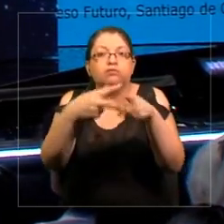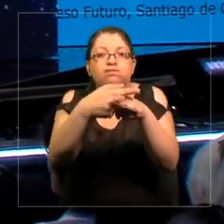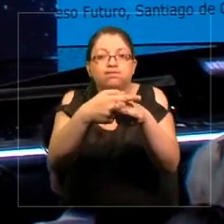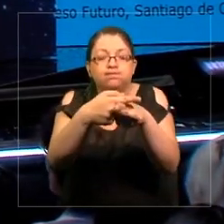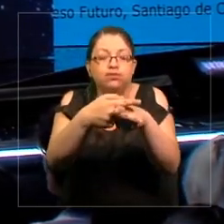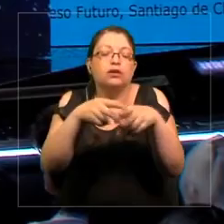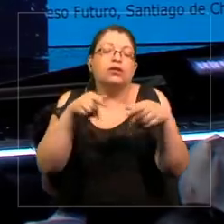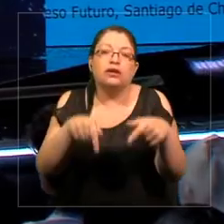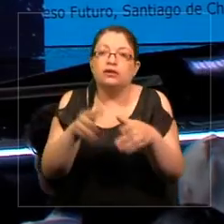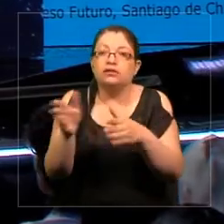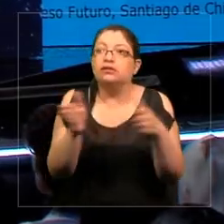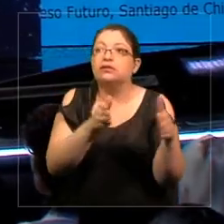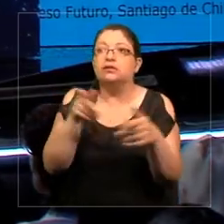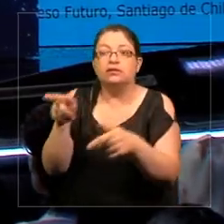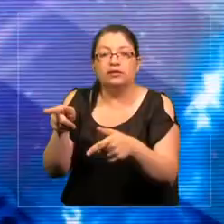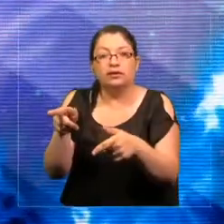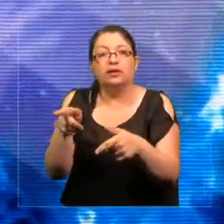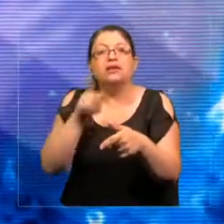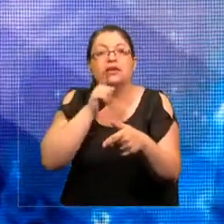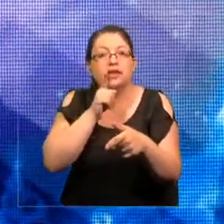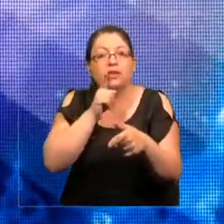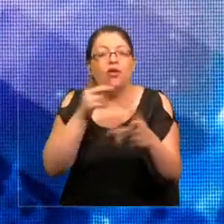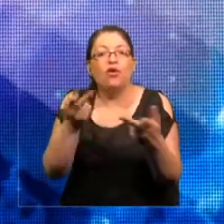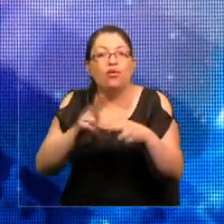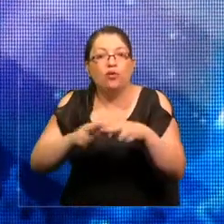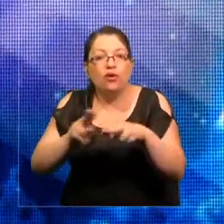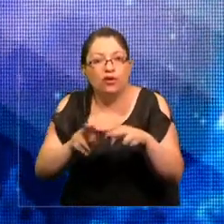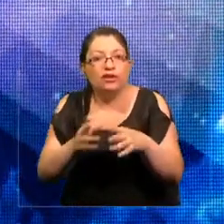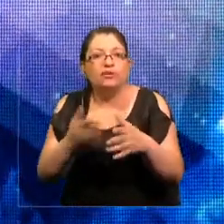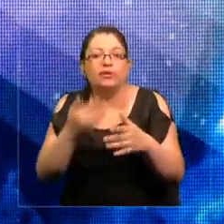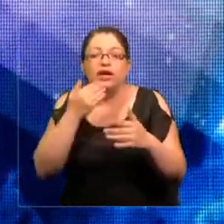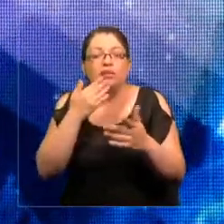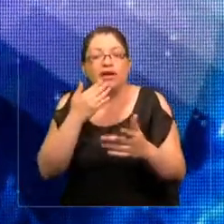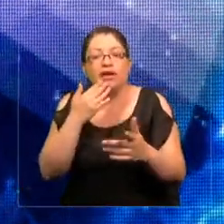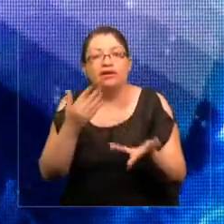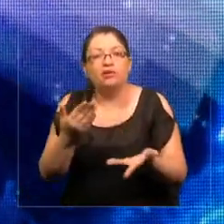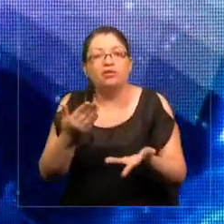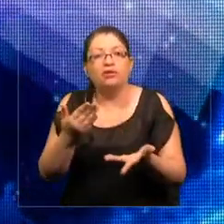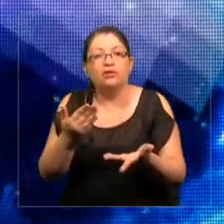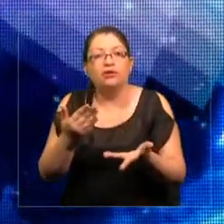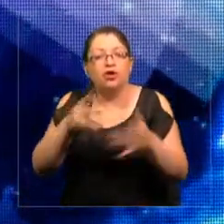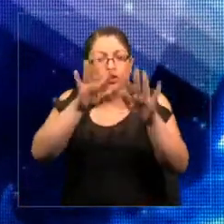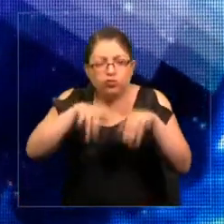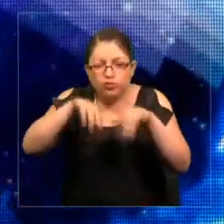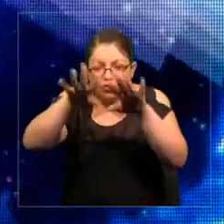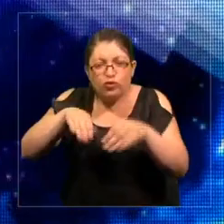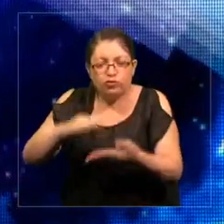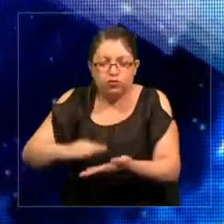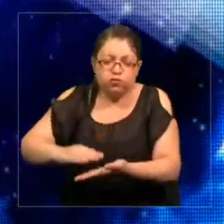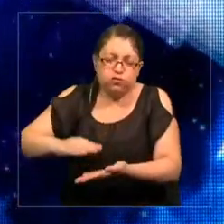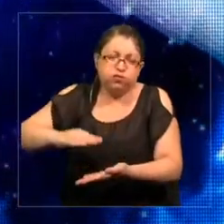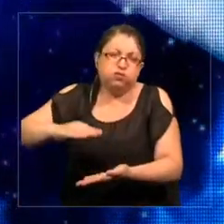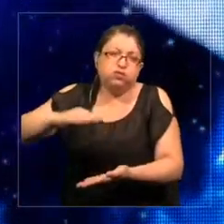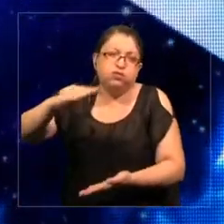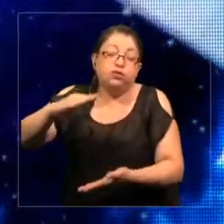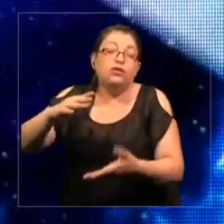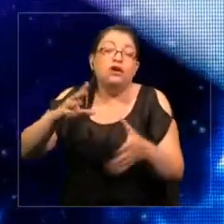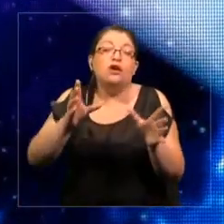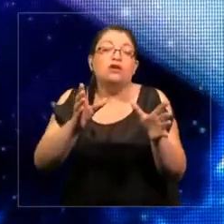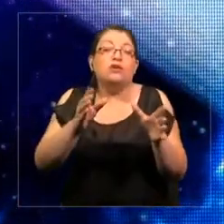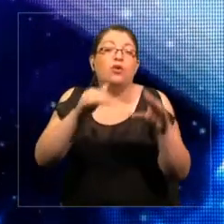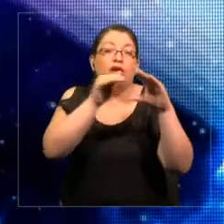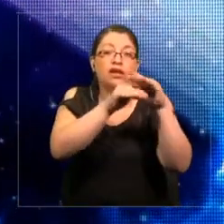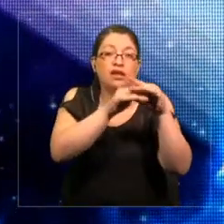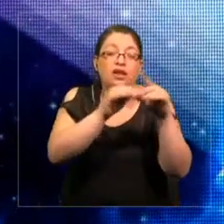acá hay un conjunto de soluciones con otra pila de reportes del Banco Mundial y otros